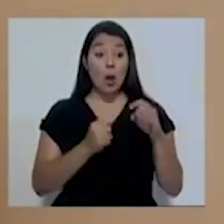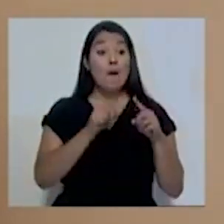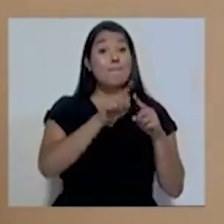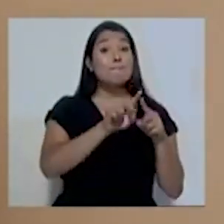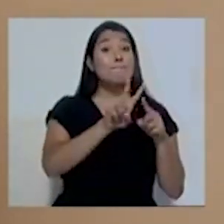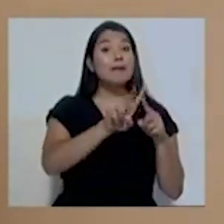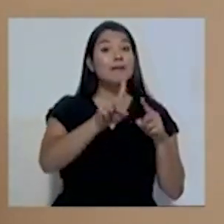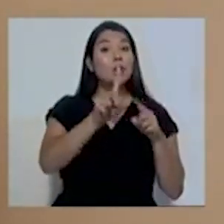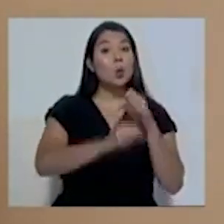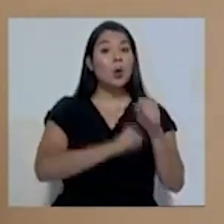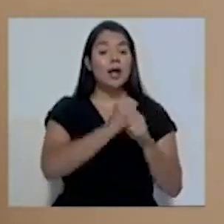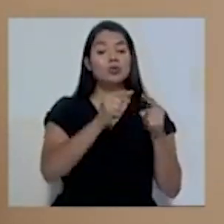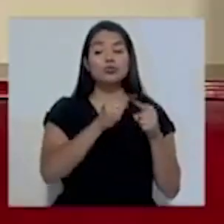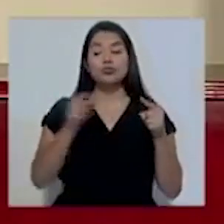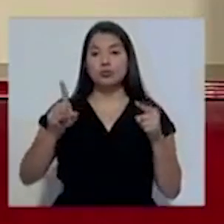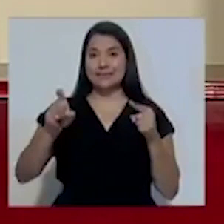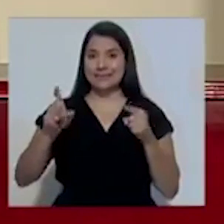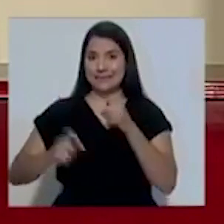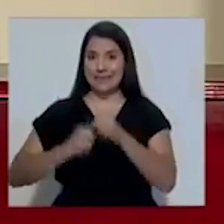21 a los 100 años.